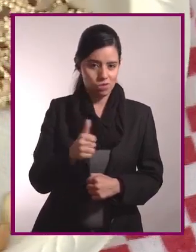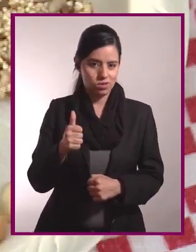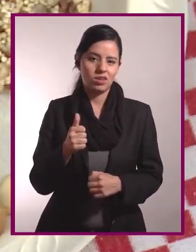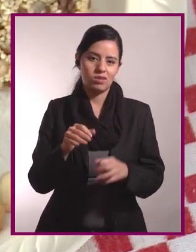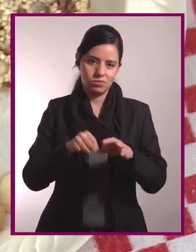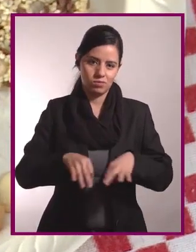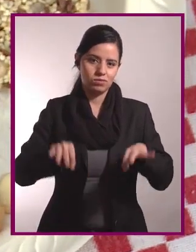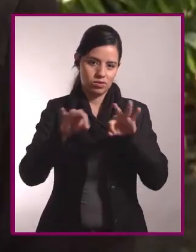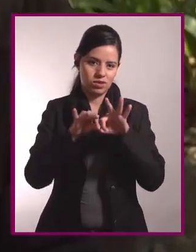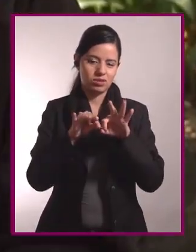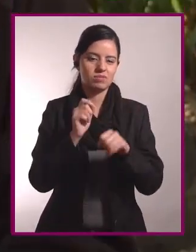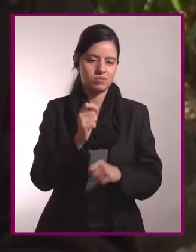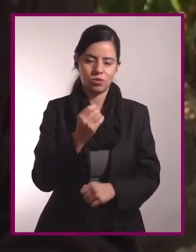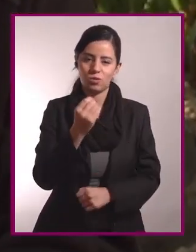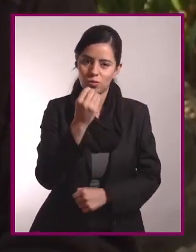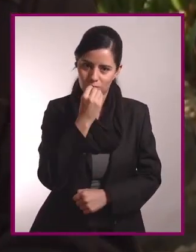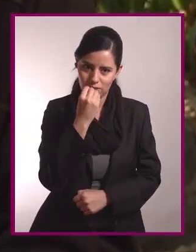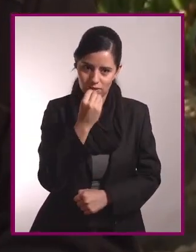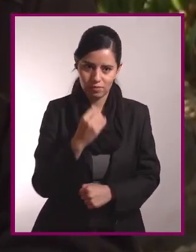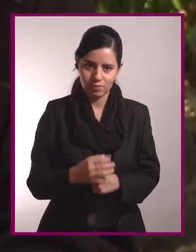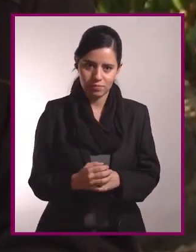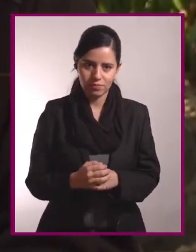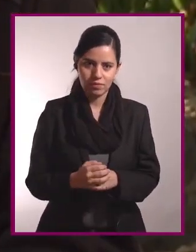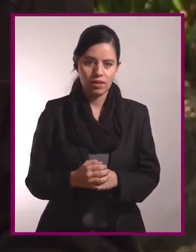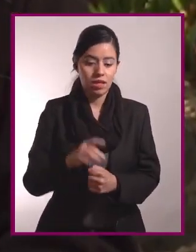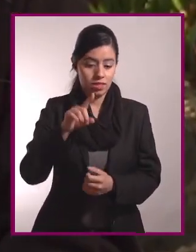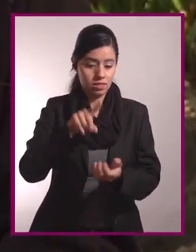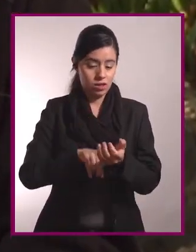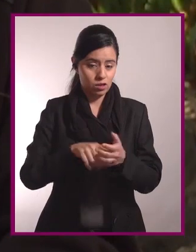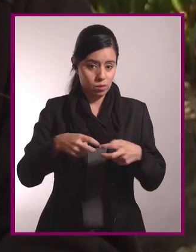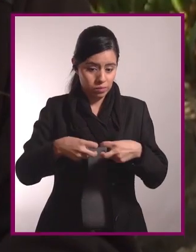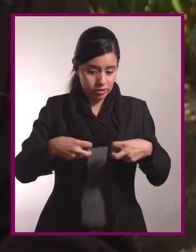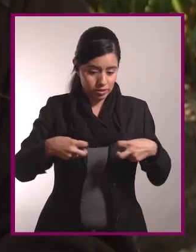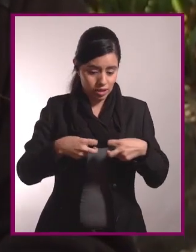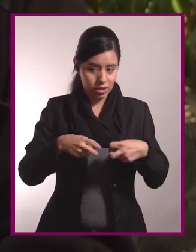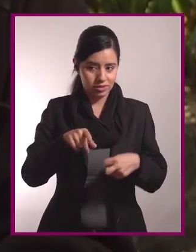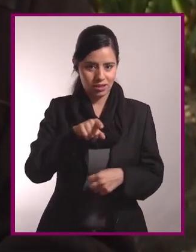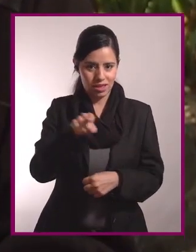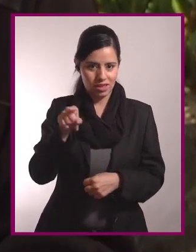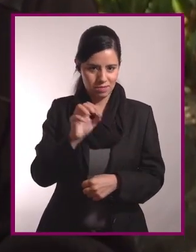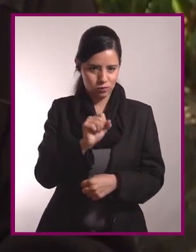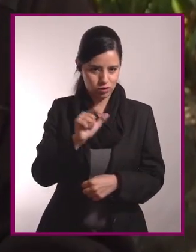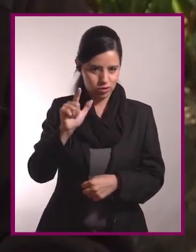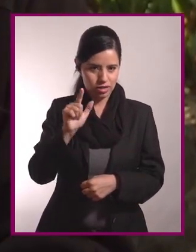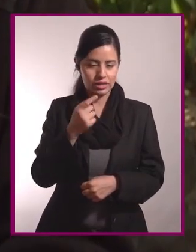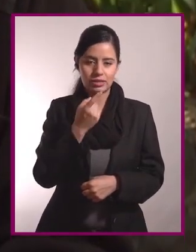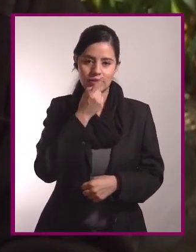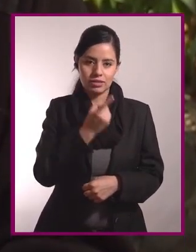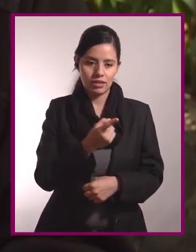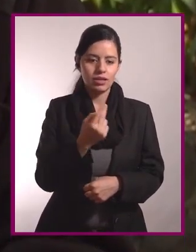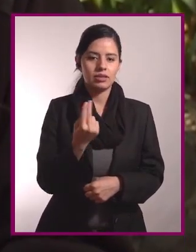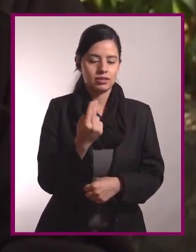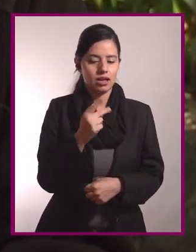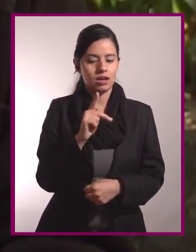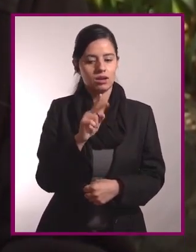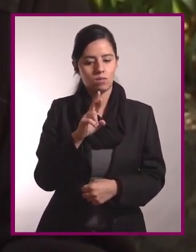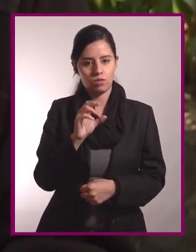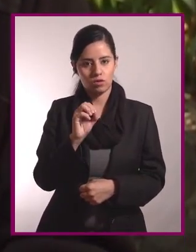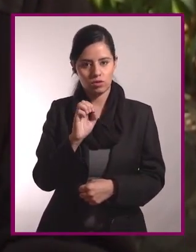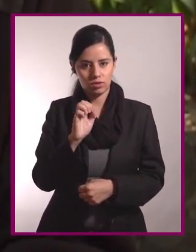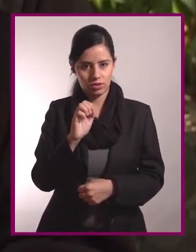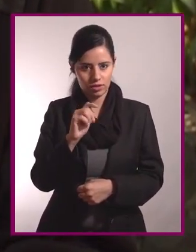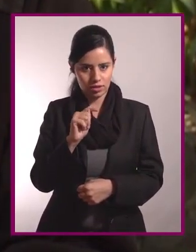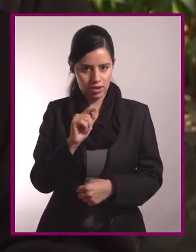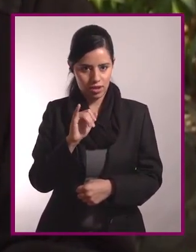es la alimentación. En el caso específico de los músculos, los especialistas recomiendan un consumo saludable de proteínas, así como de